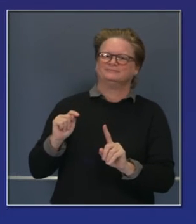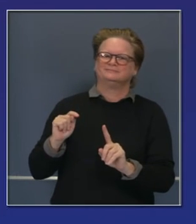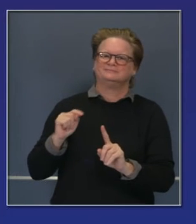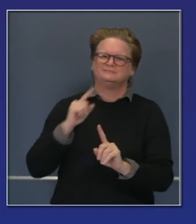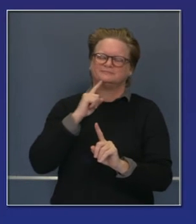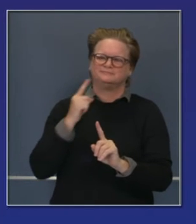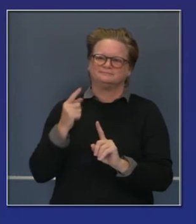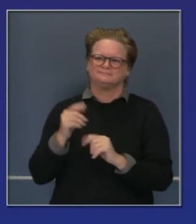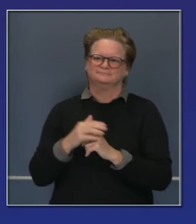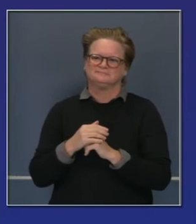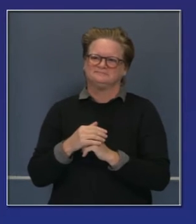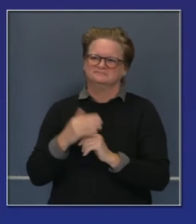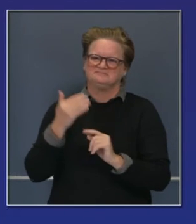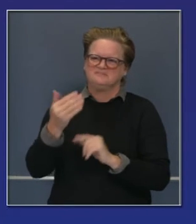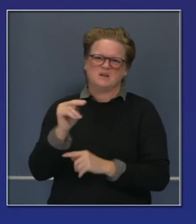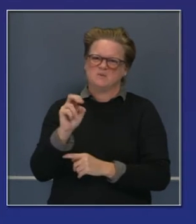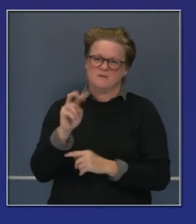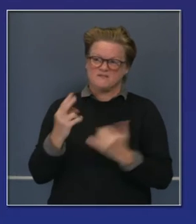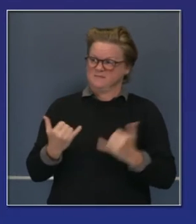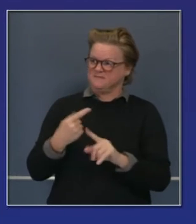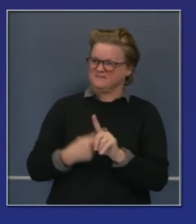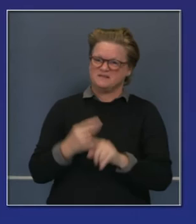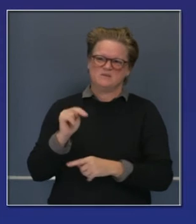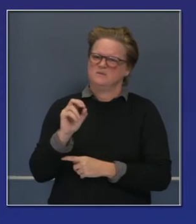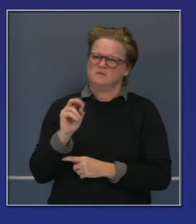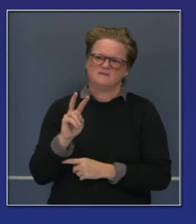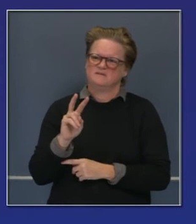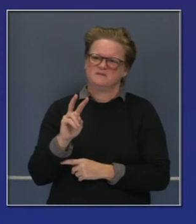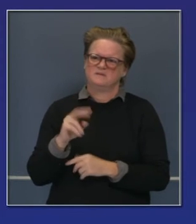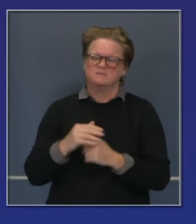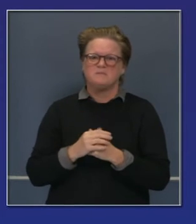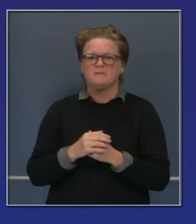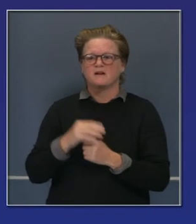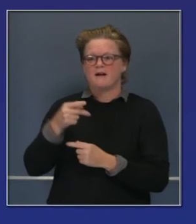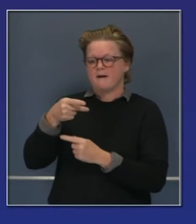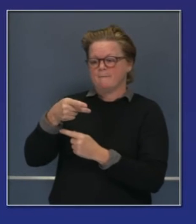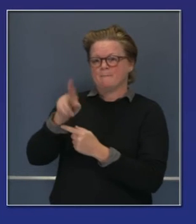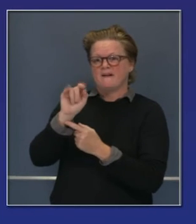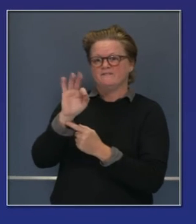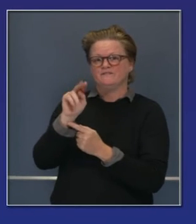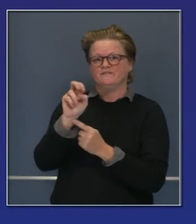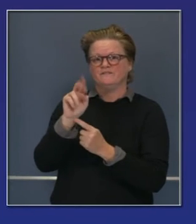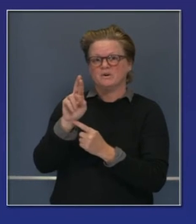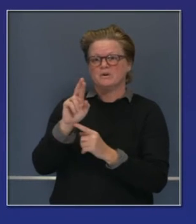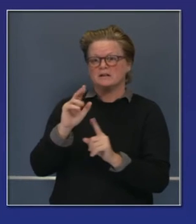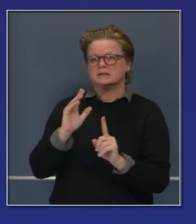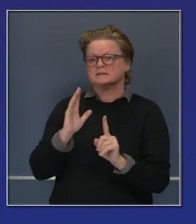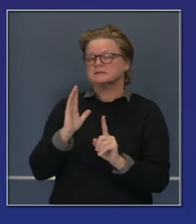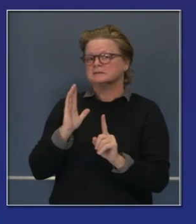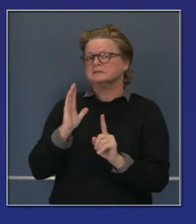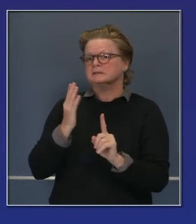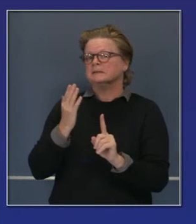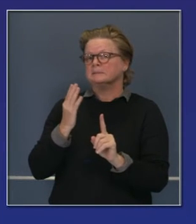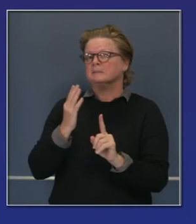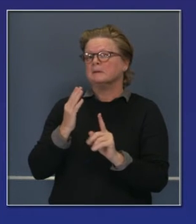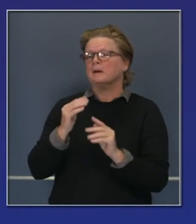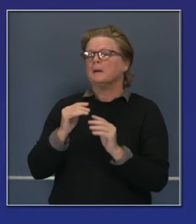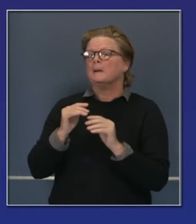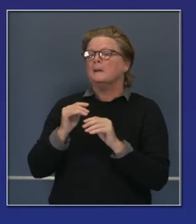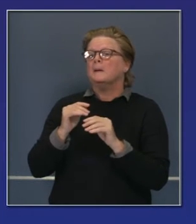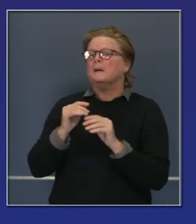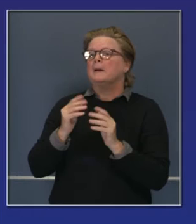noviembre. Es poco probable que suceda eso. Pero sí parece que, por lo menos con Pfizer, habrá una cantidad limitada